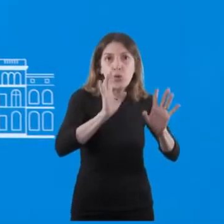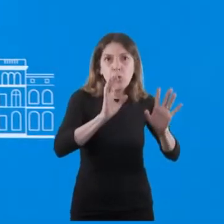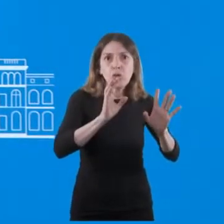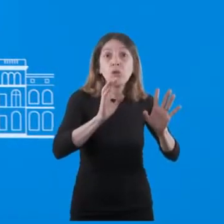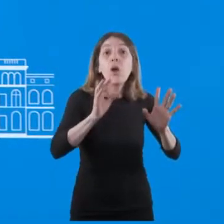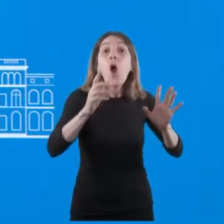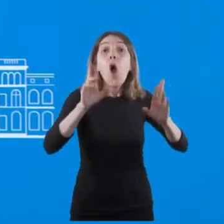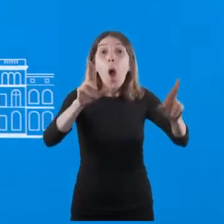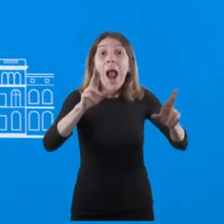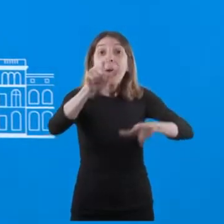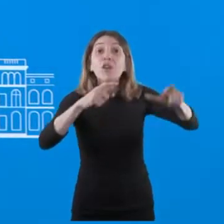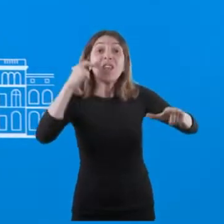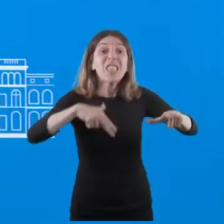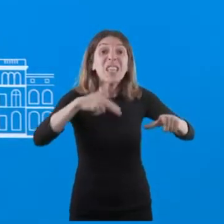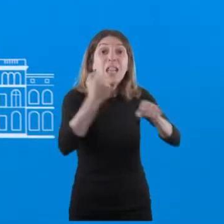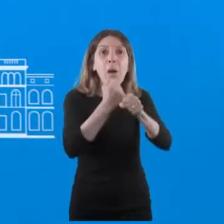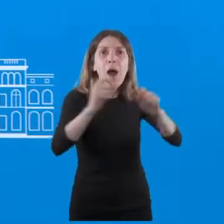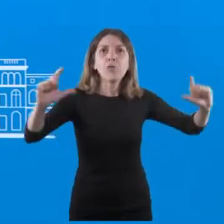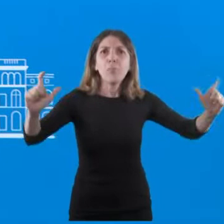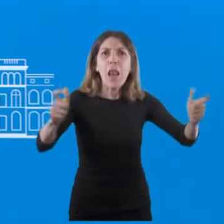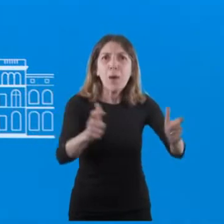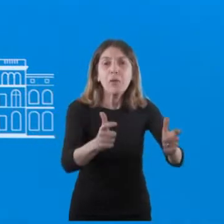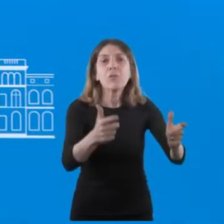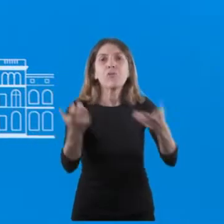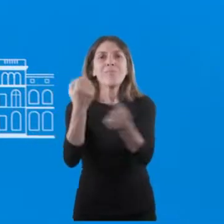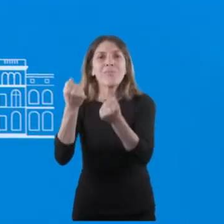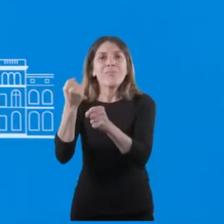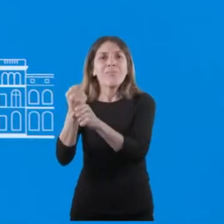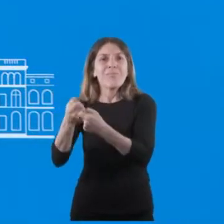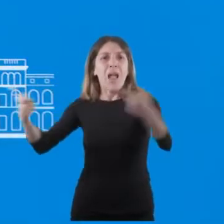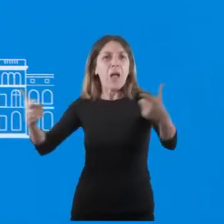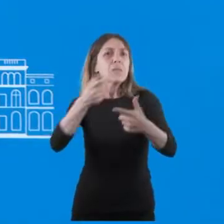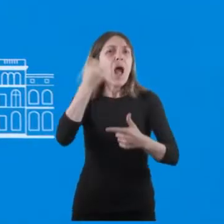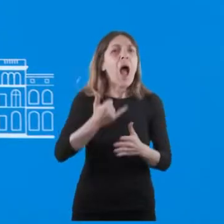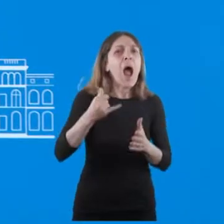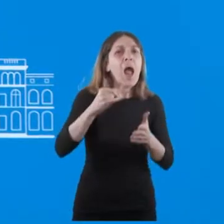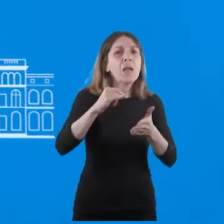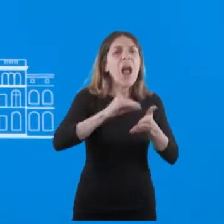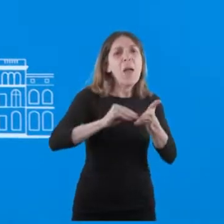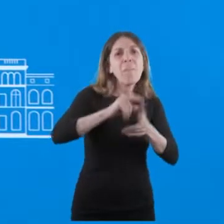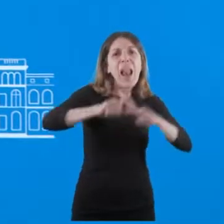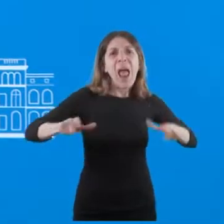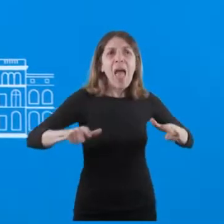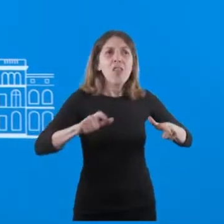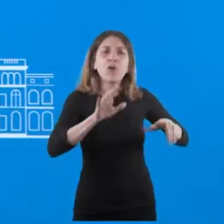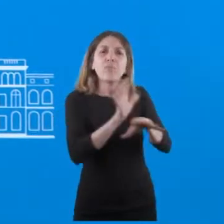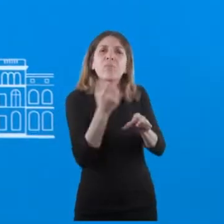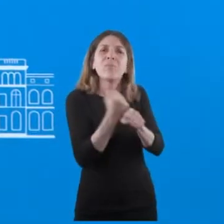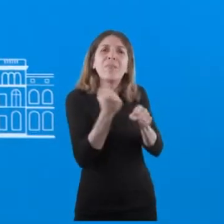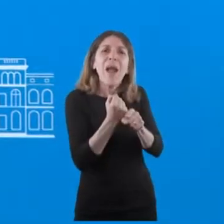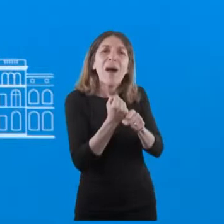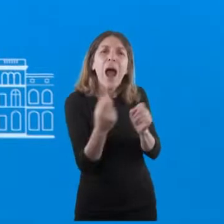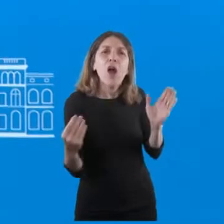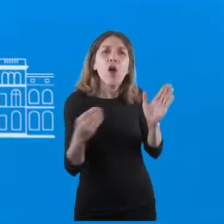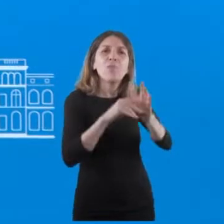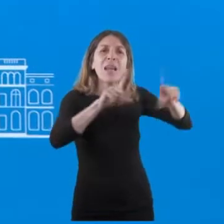siga bajando. Pero además por supuesto hay que reforzar los ingresos de aquellos trabajadores que no están en este momento teniendo un trabajo registrado,